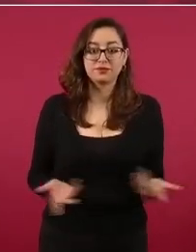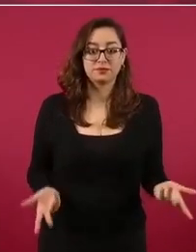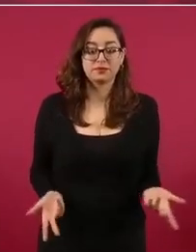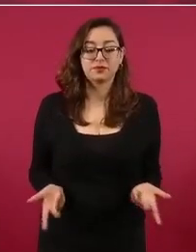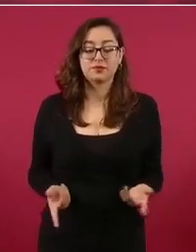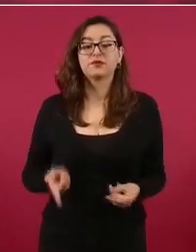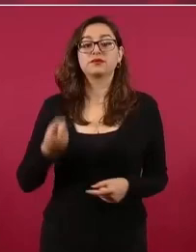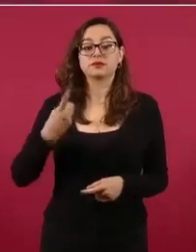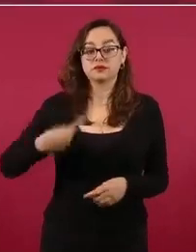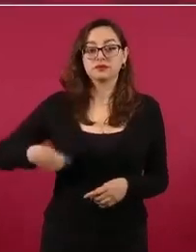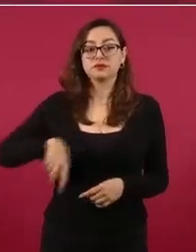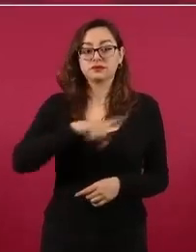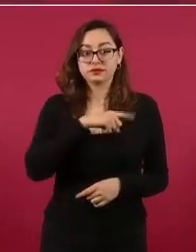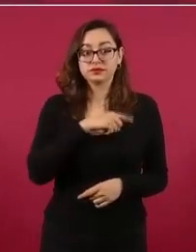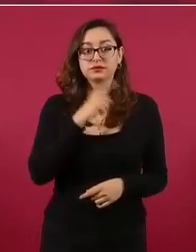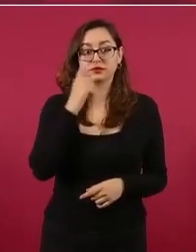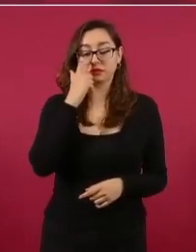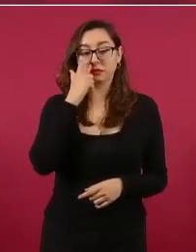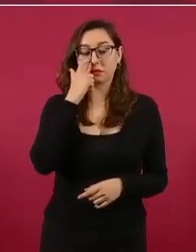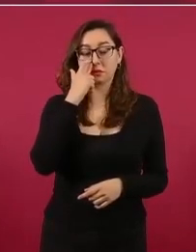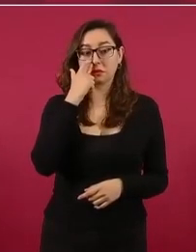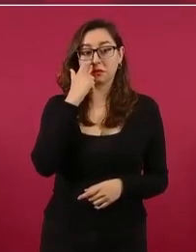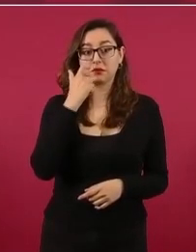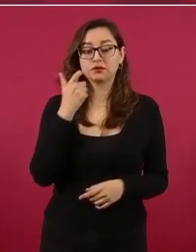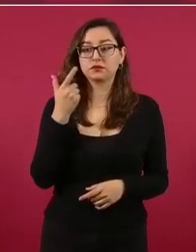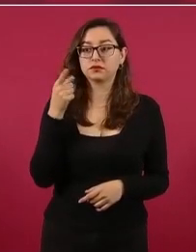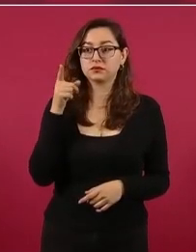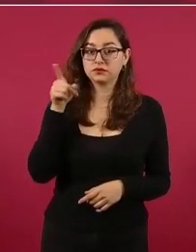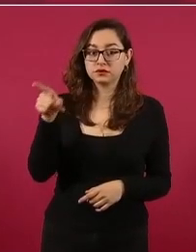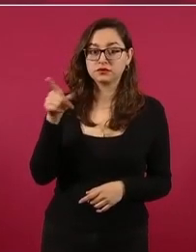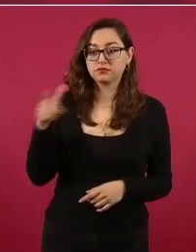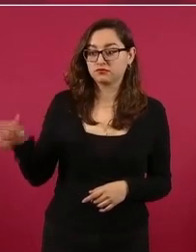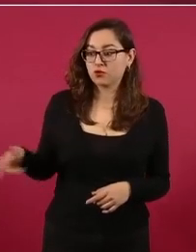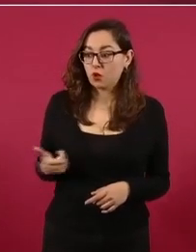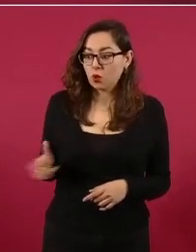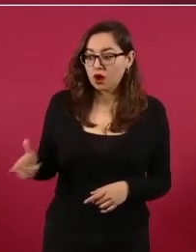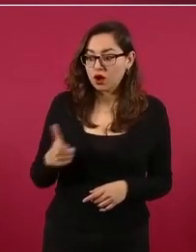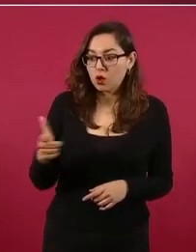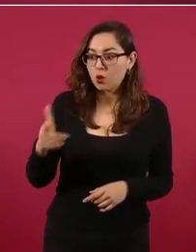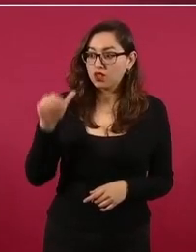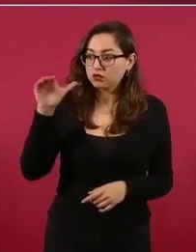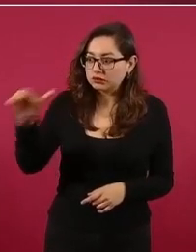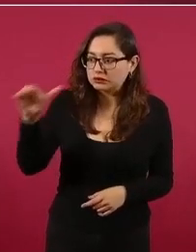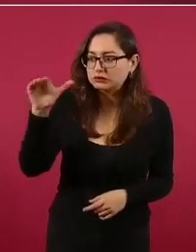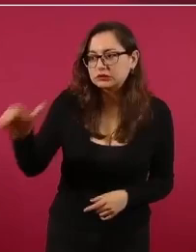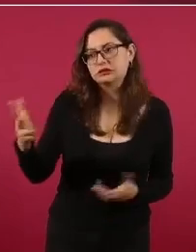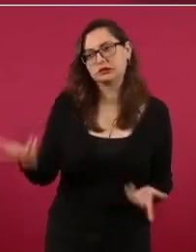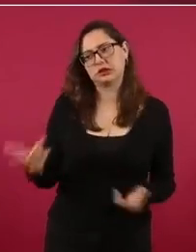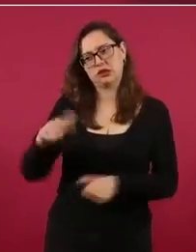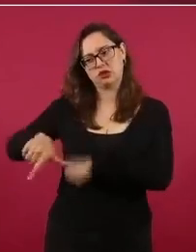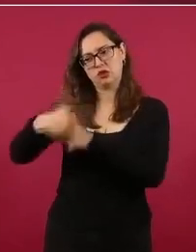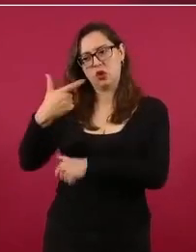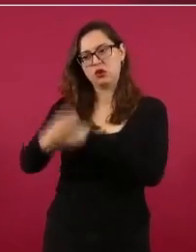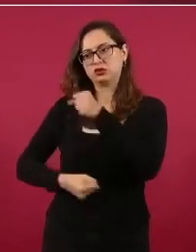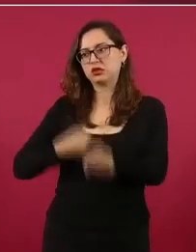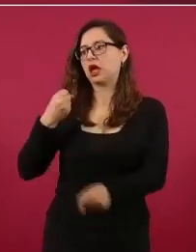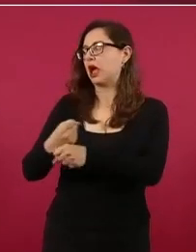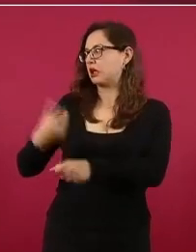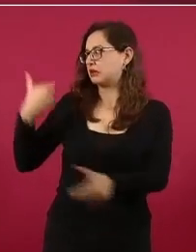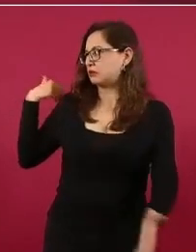gobernador, con el fiscal de Guanajuato que lleva doce años,